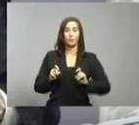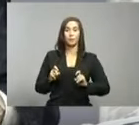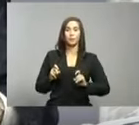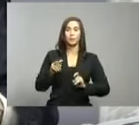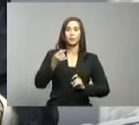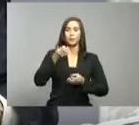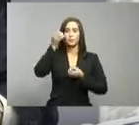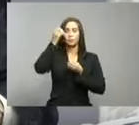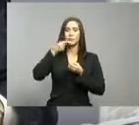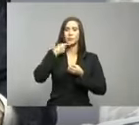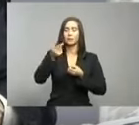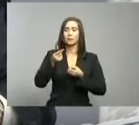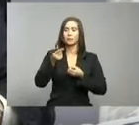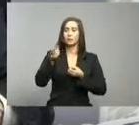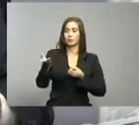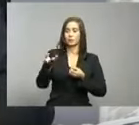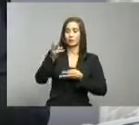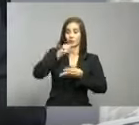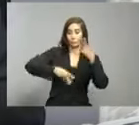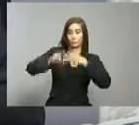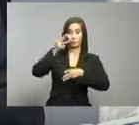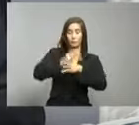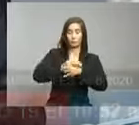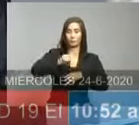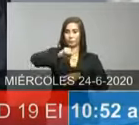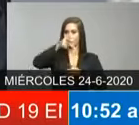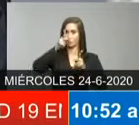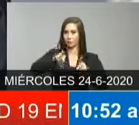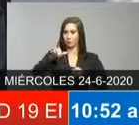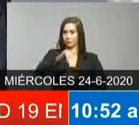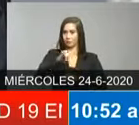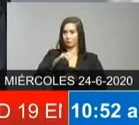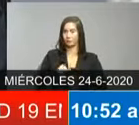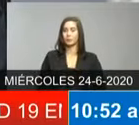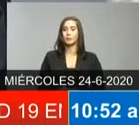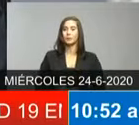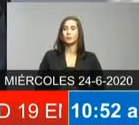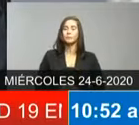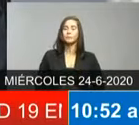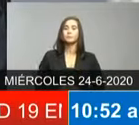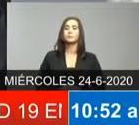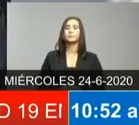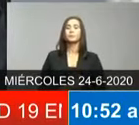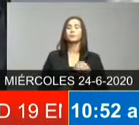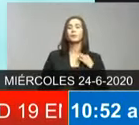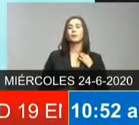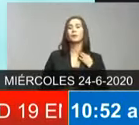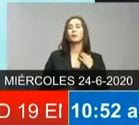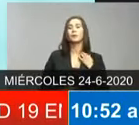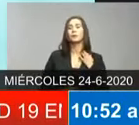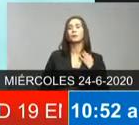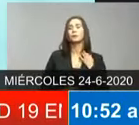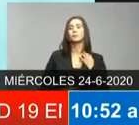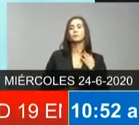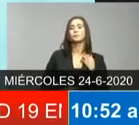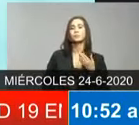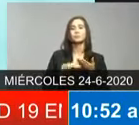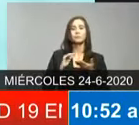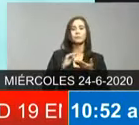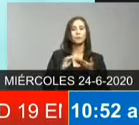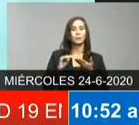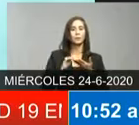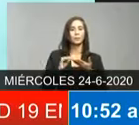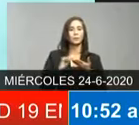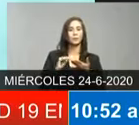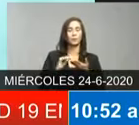mundial con relación a esa situación le pido disculpas porque por el interés científico del caso